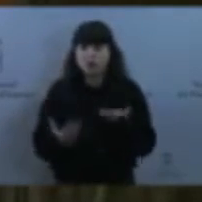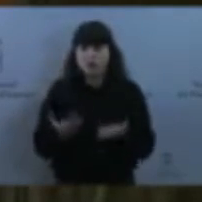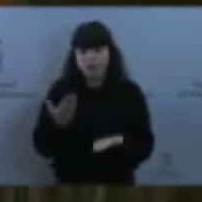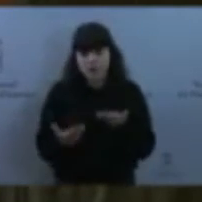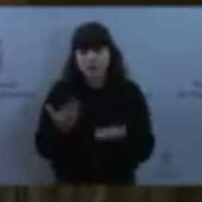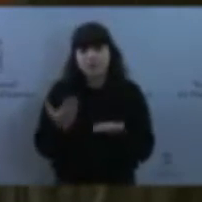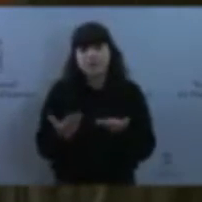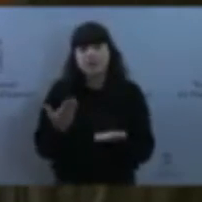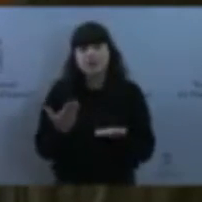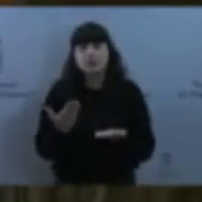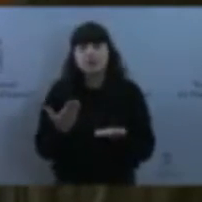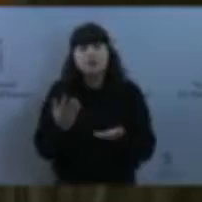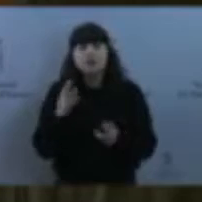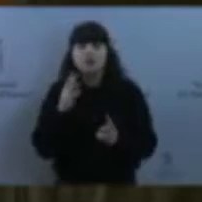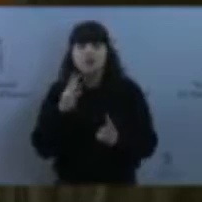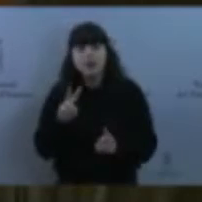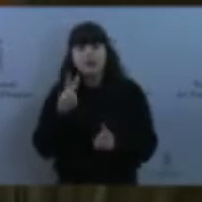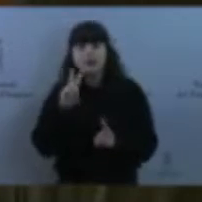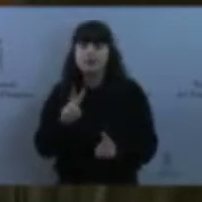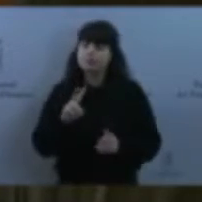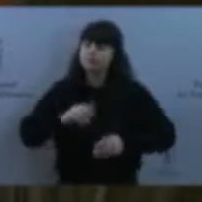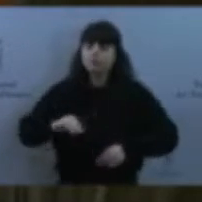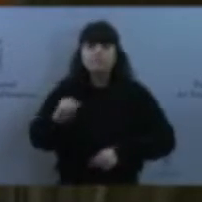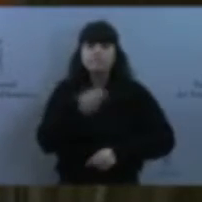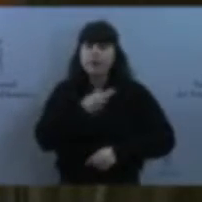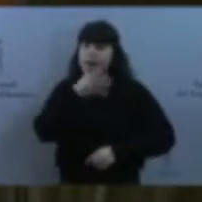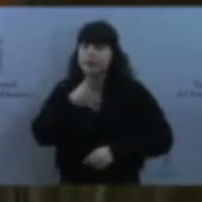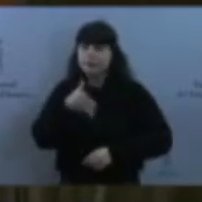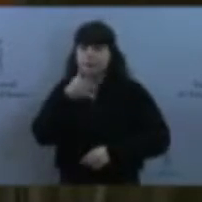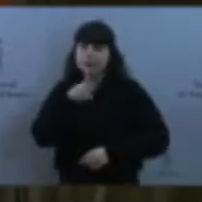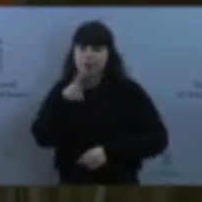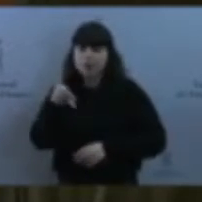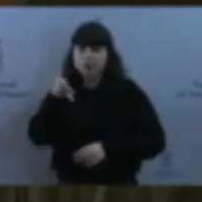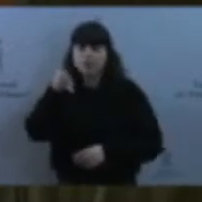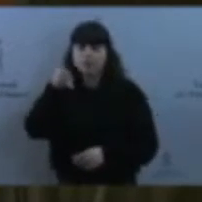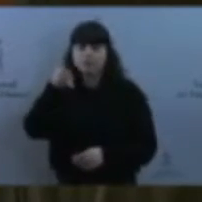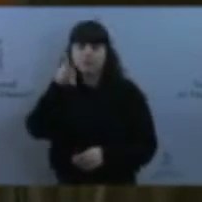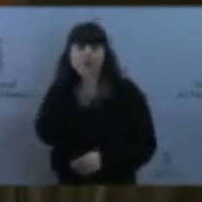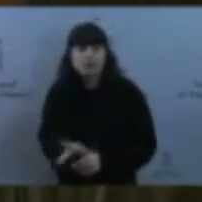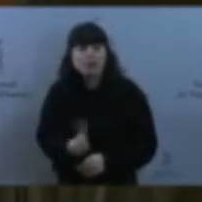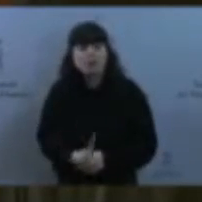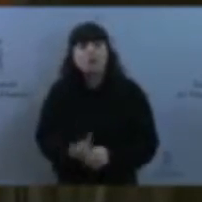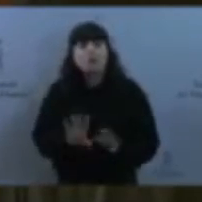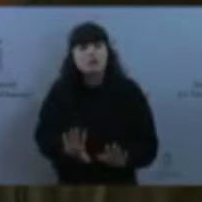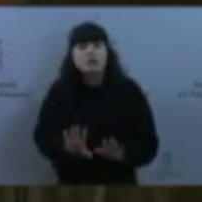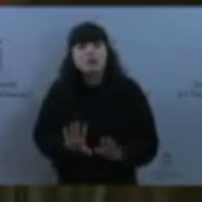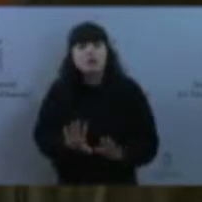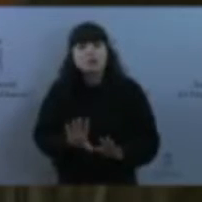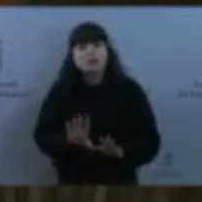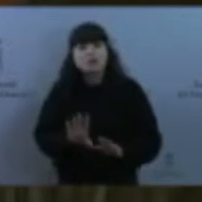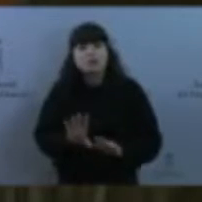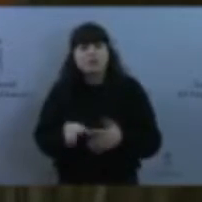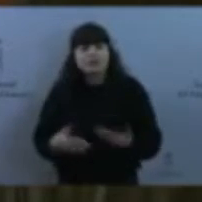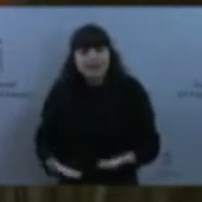sancionado. Pues no, señoría. Los mecanismos que tiene el planamiento urbanístico del Consejo de ayer y la Administración del